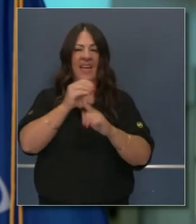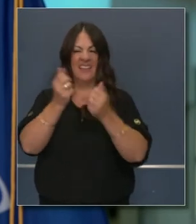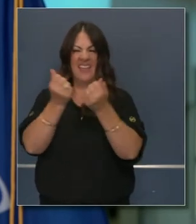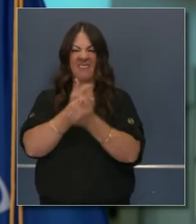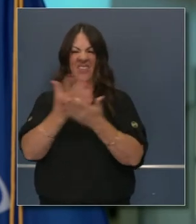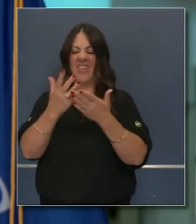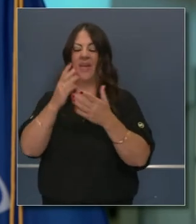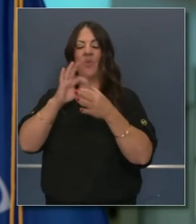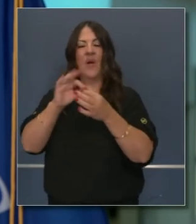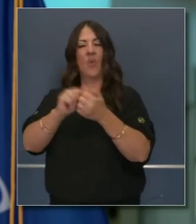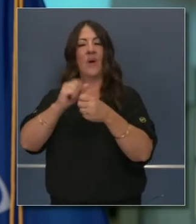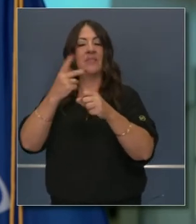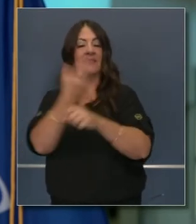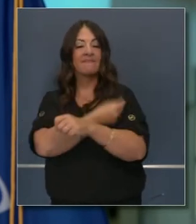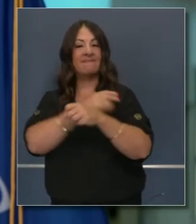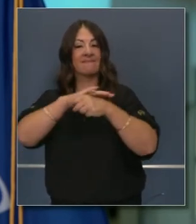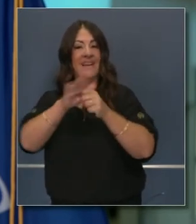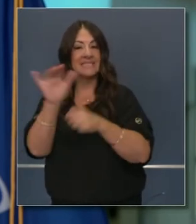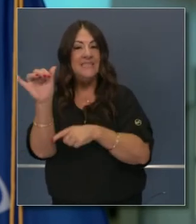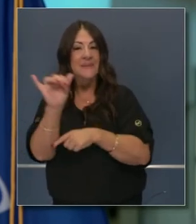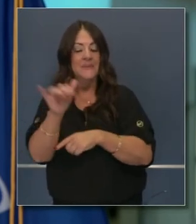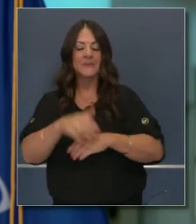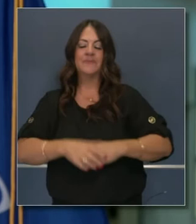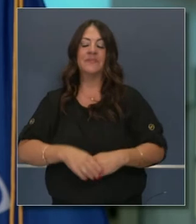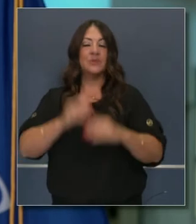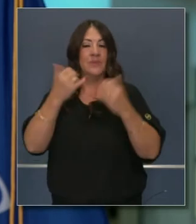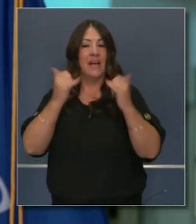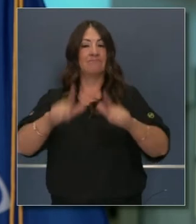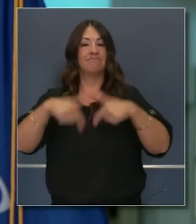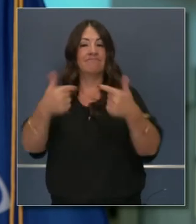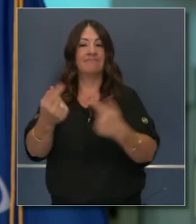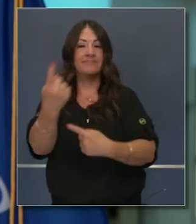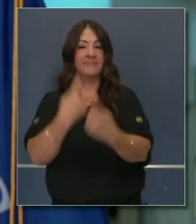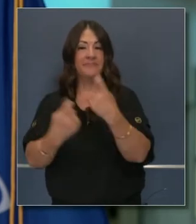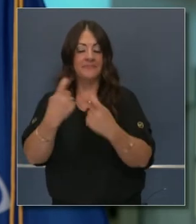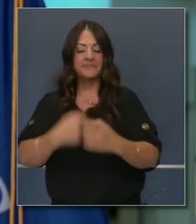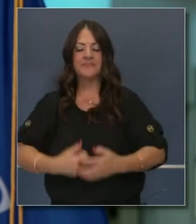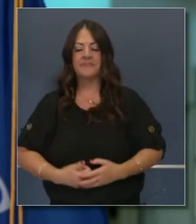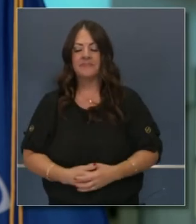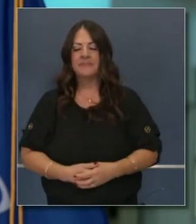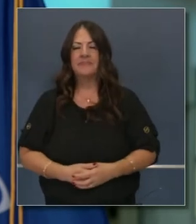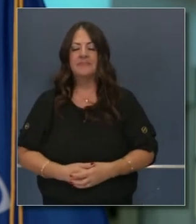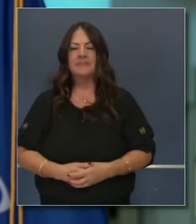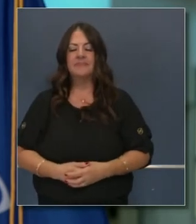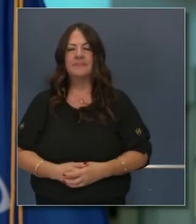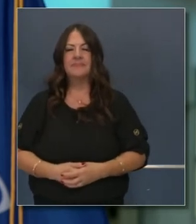contactos. Y hoy en cuanto a la distribución de las vacunas. Y con eso tomaré las preguntas que tengan.